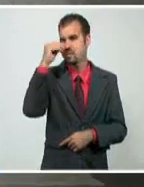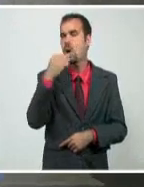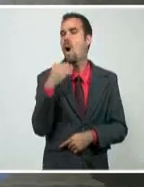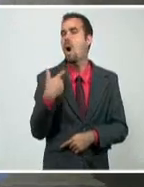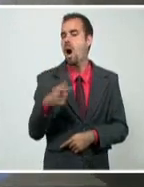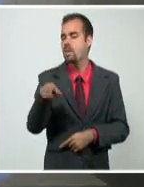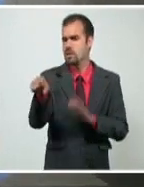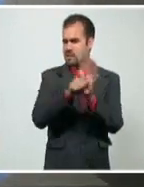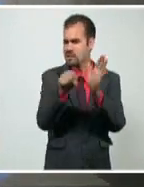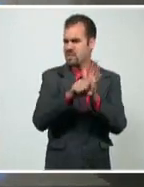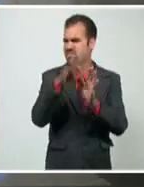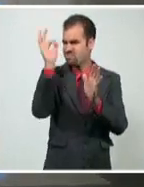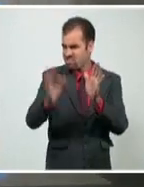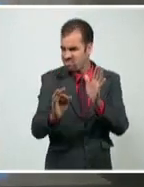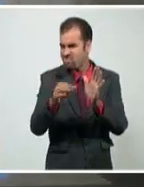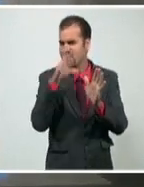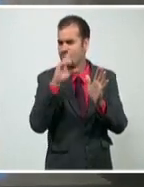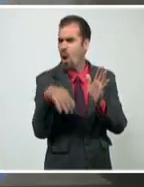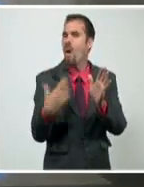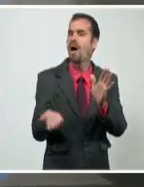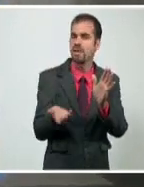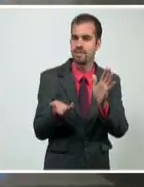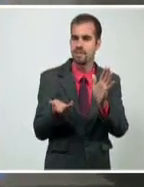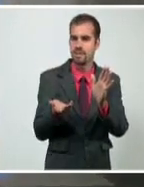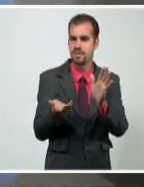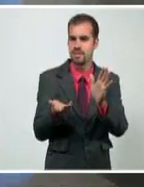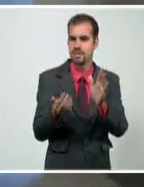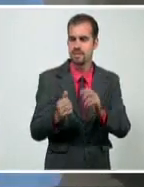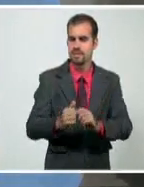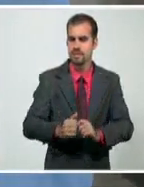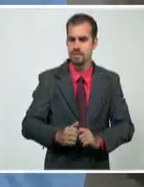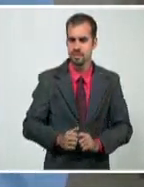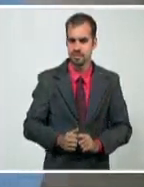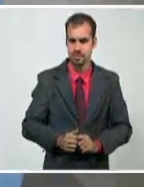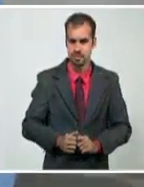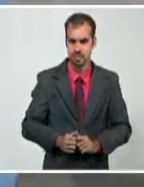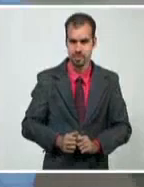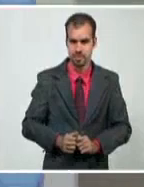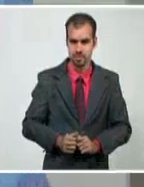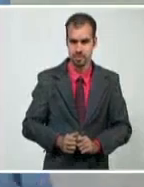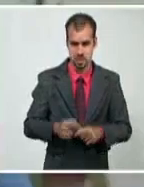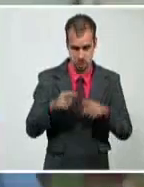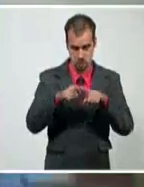condiciones reales y las capacidades que tienen el día de hoy. Acompáñenme.